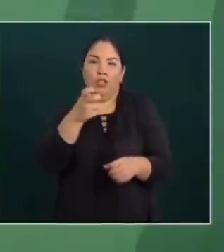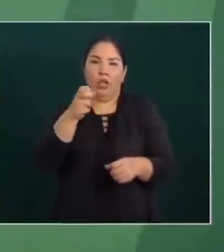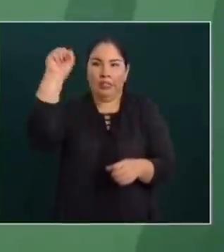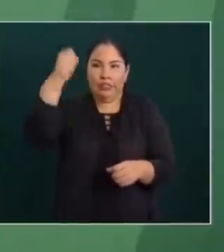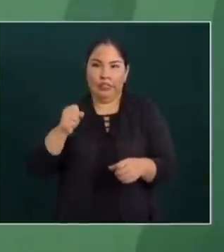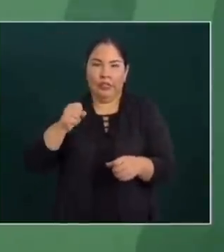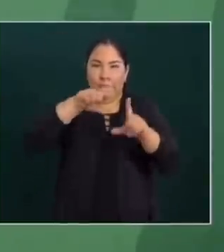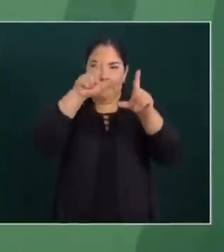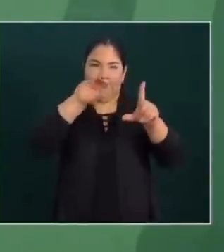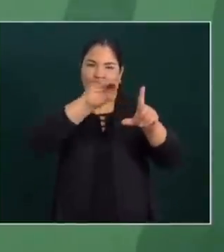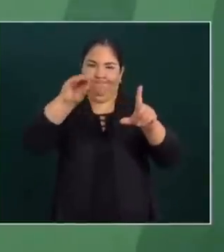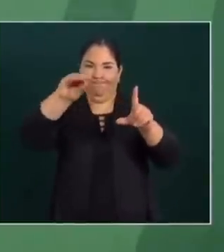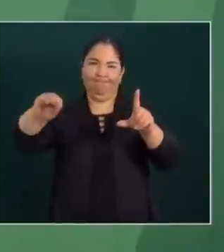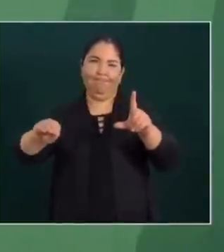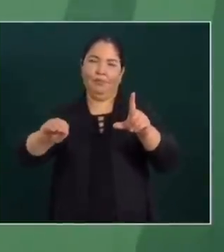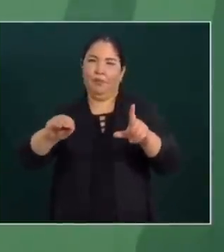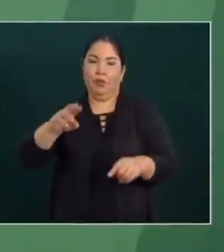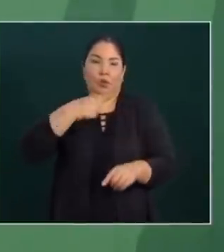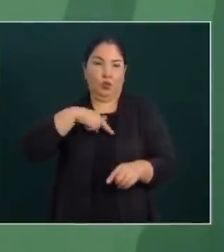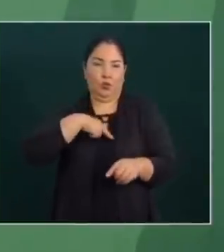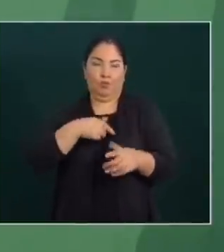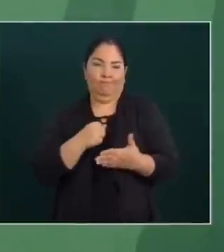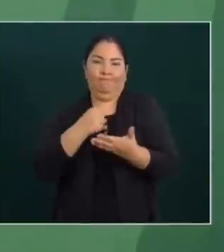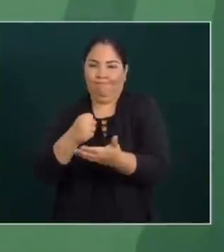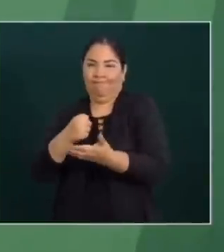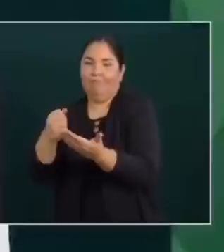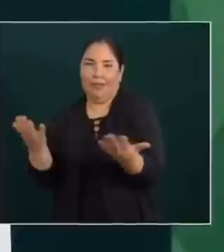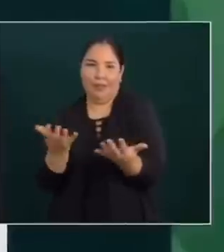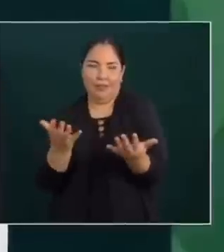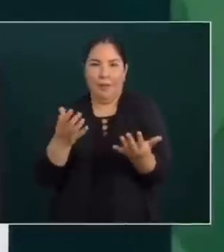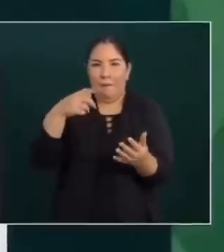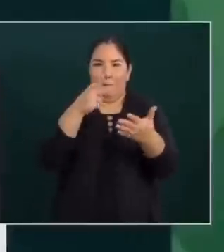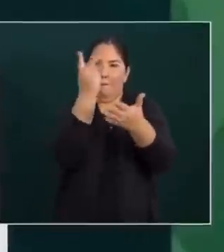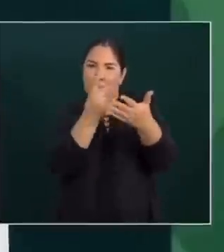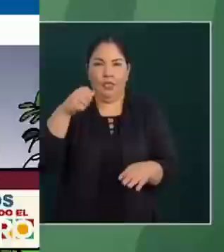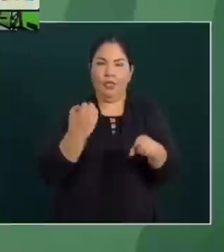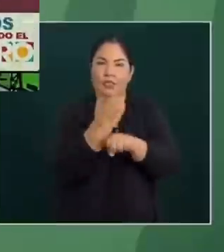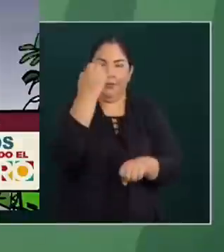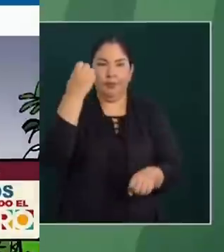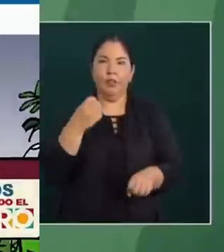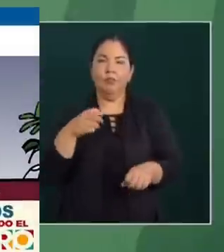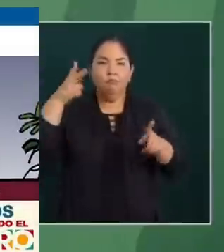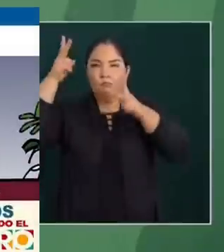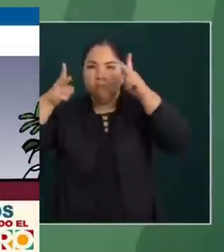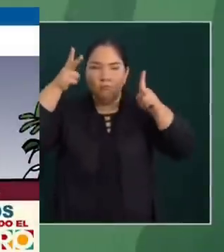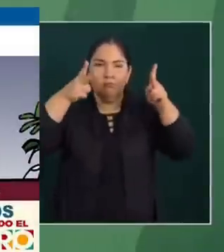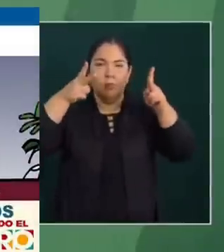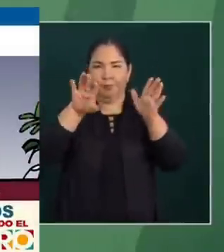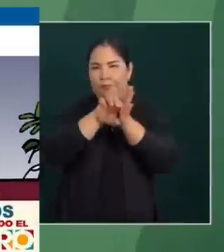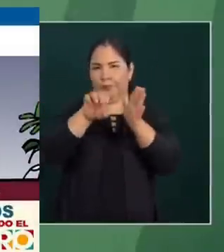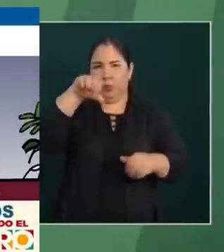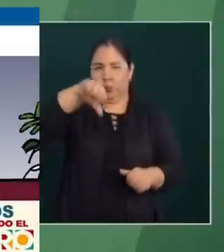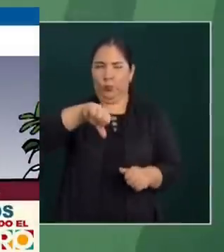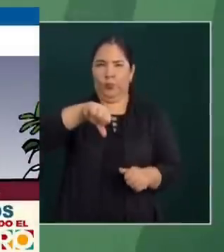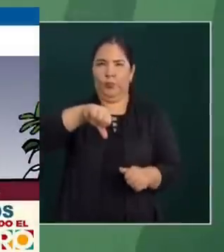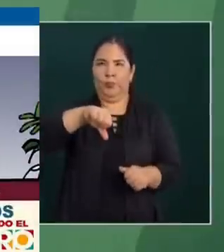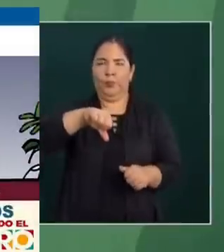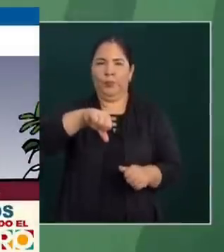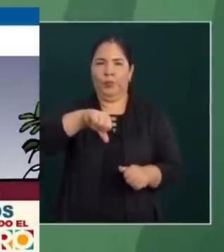todo el país estamos invirtiendo mucho en programas de bienestar. Vamos a visitar, por ejemplo, hoy